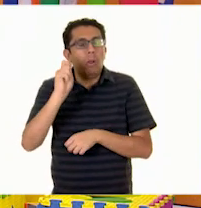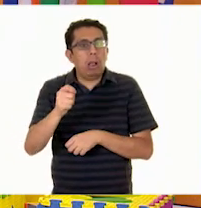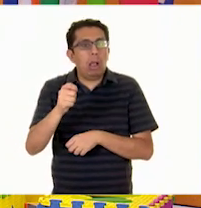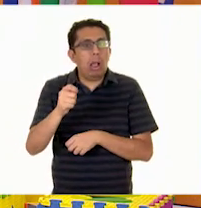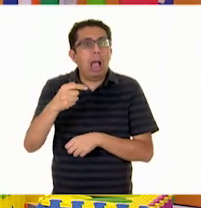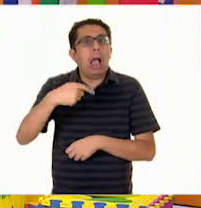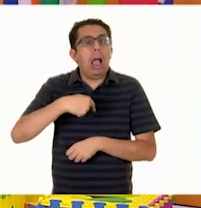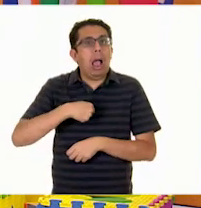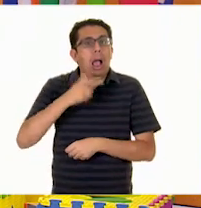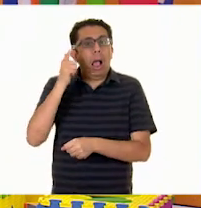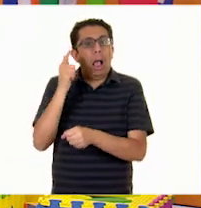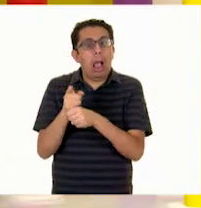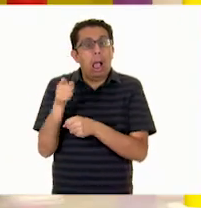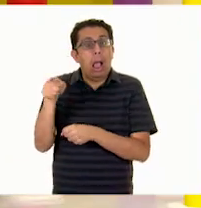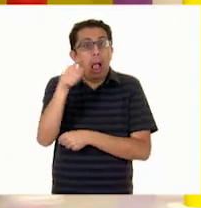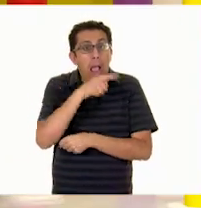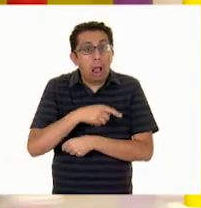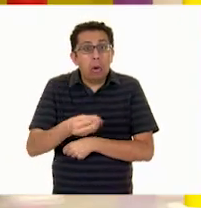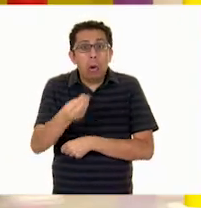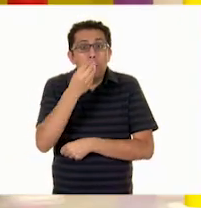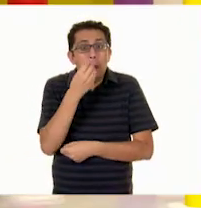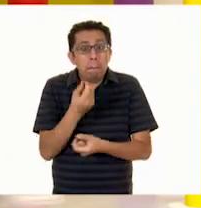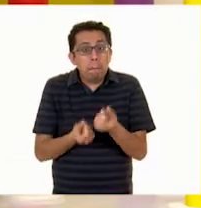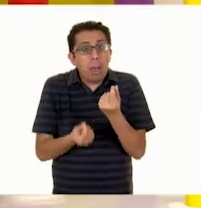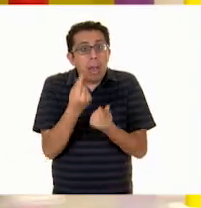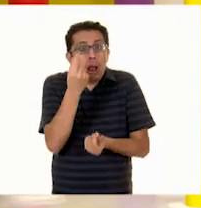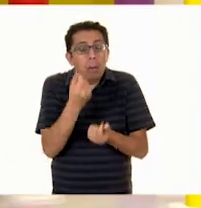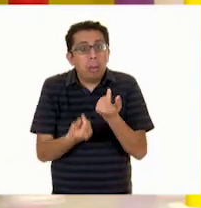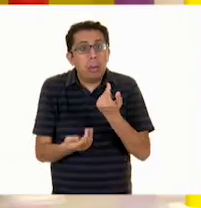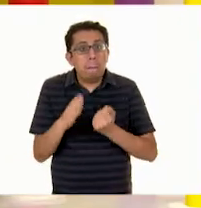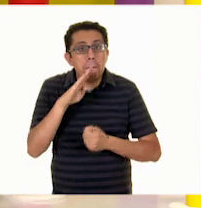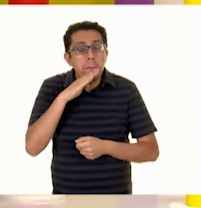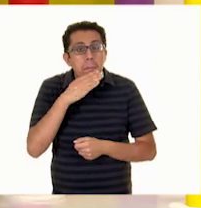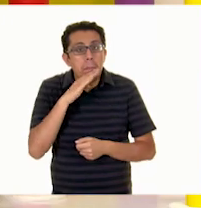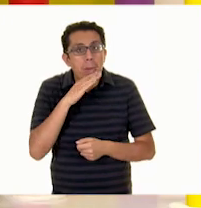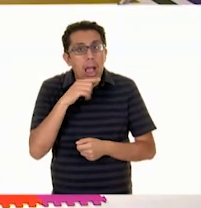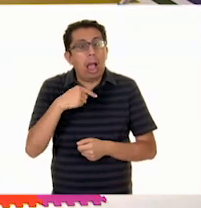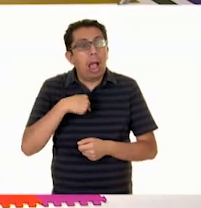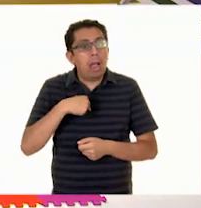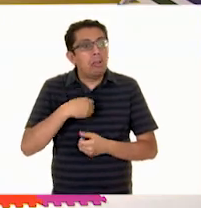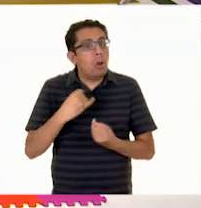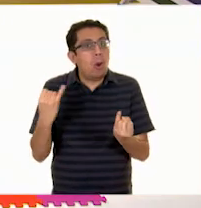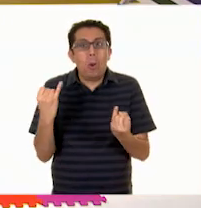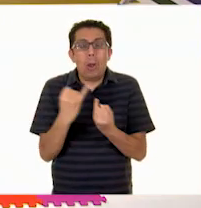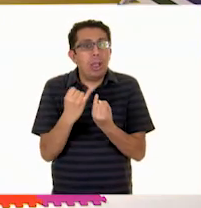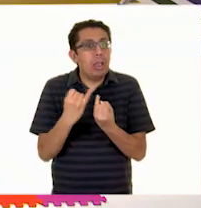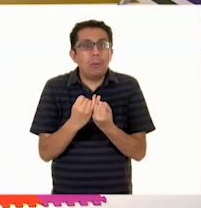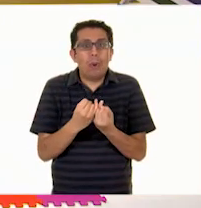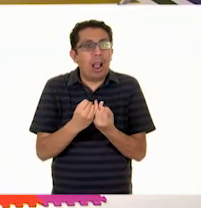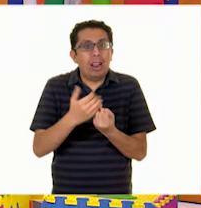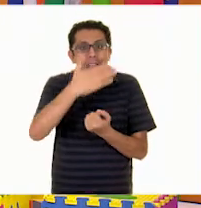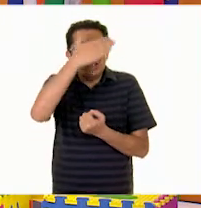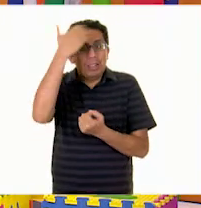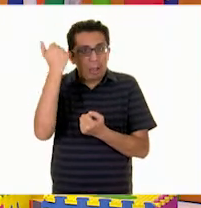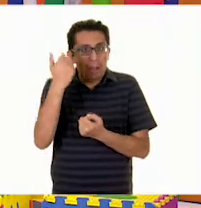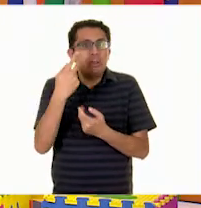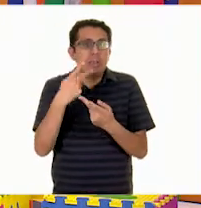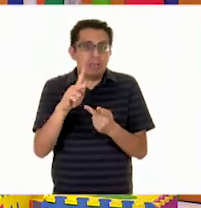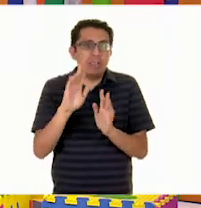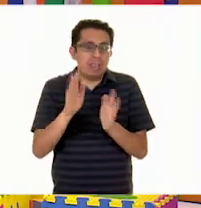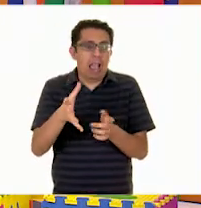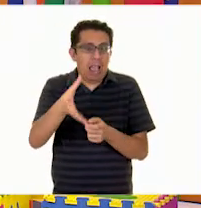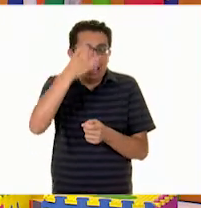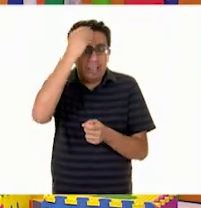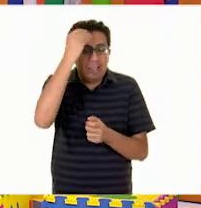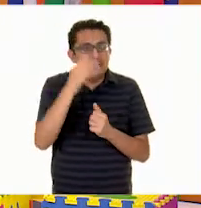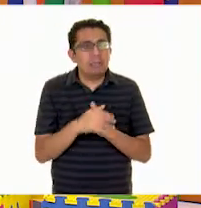palomitas. Algo que yo no sabía. Yo tampoco. Yo también lo aprendí eso en la clase pasada. También fue muy interesante. Sí. Entonces, a